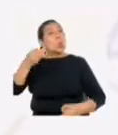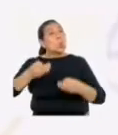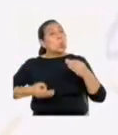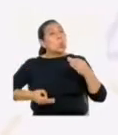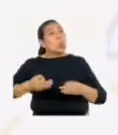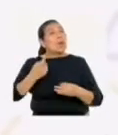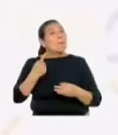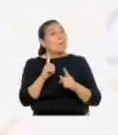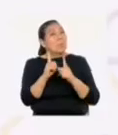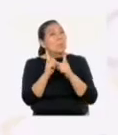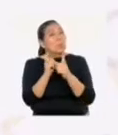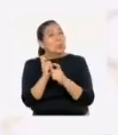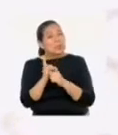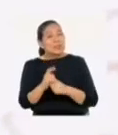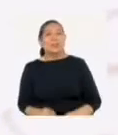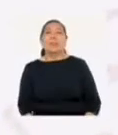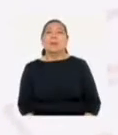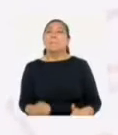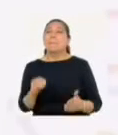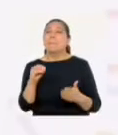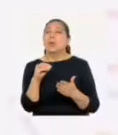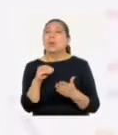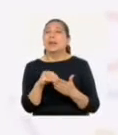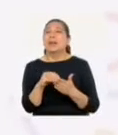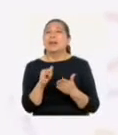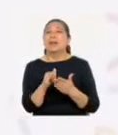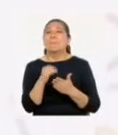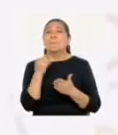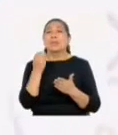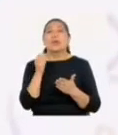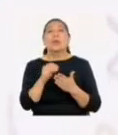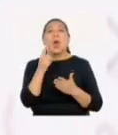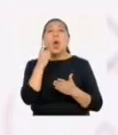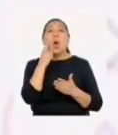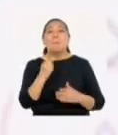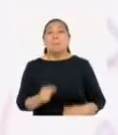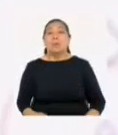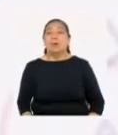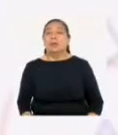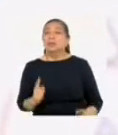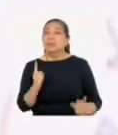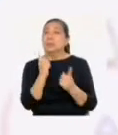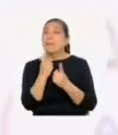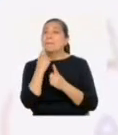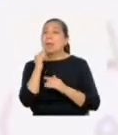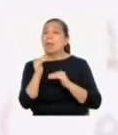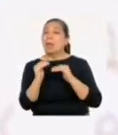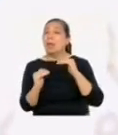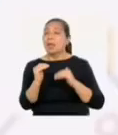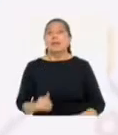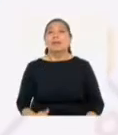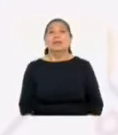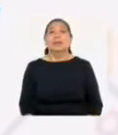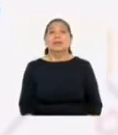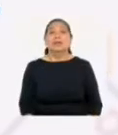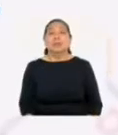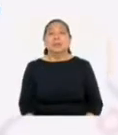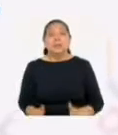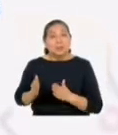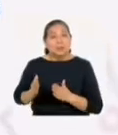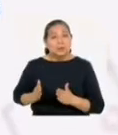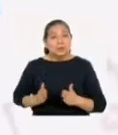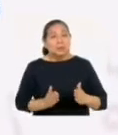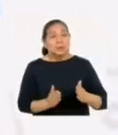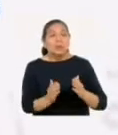juzgados significaba cuestionar, poner en tela de juicio el poder masculino, objetar para equilibrar y